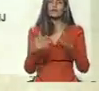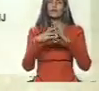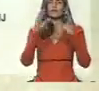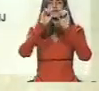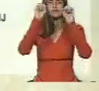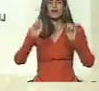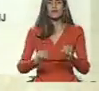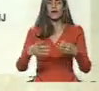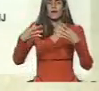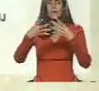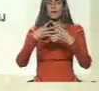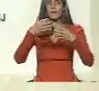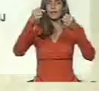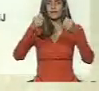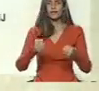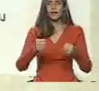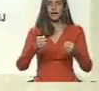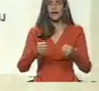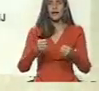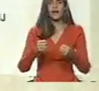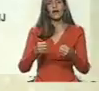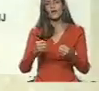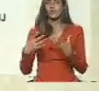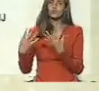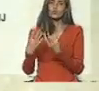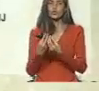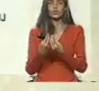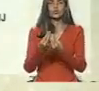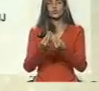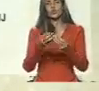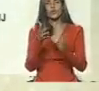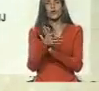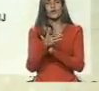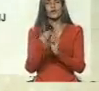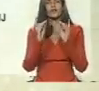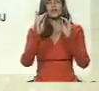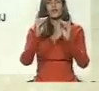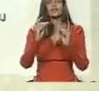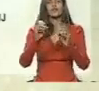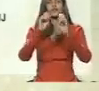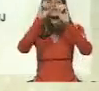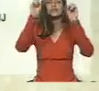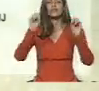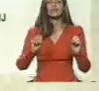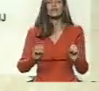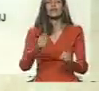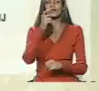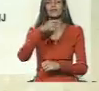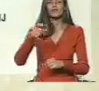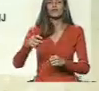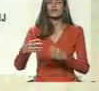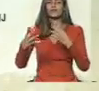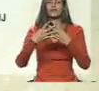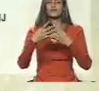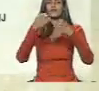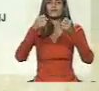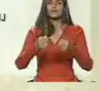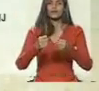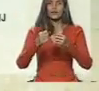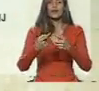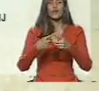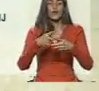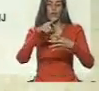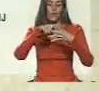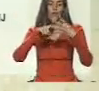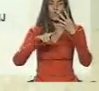penitenciario para caminar justamente hacia la dignificación del servicio penitenciario venezolano. Estos